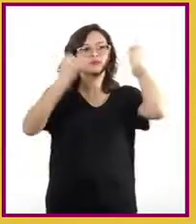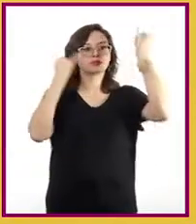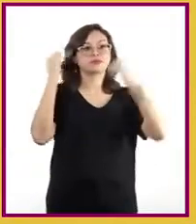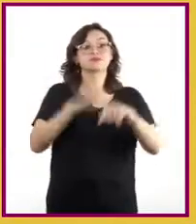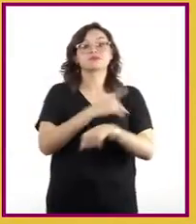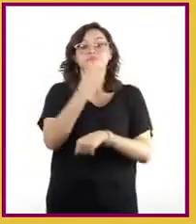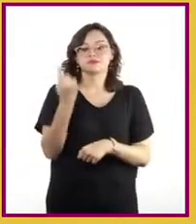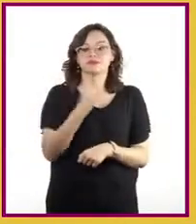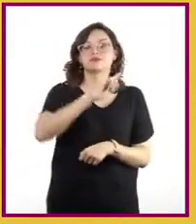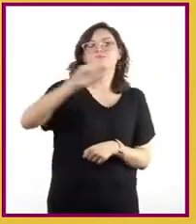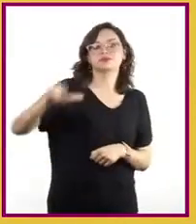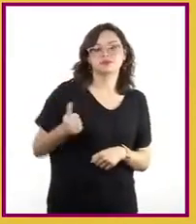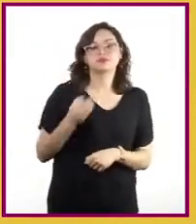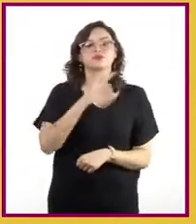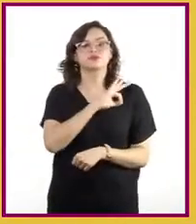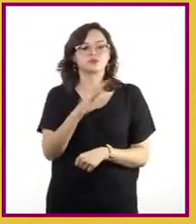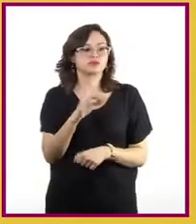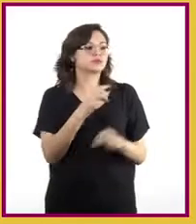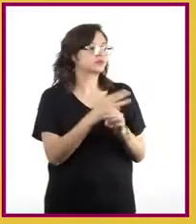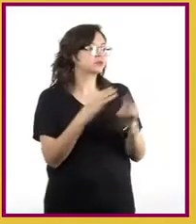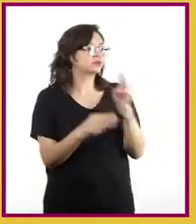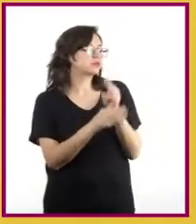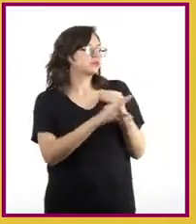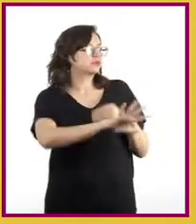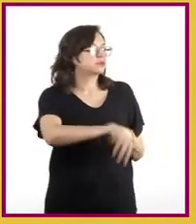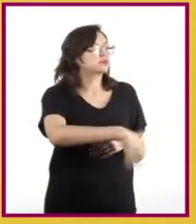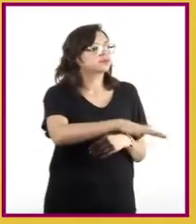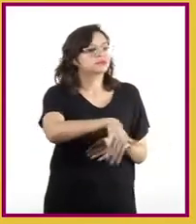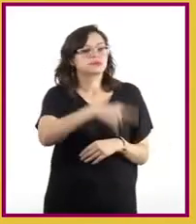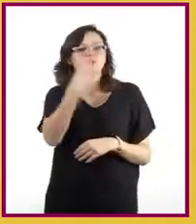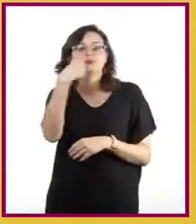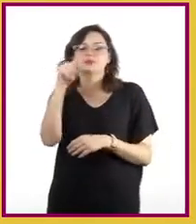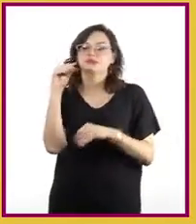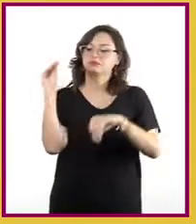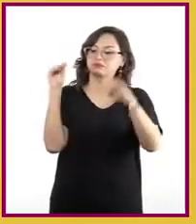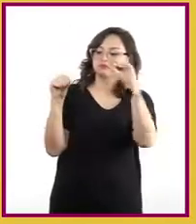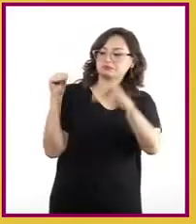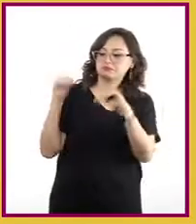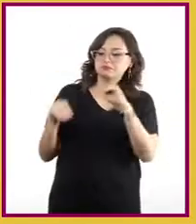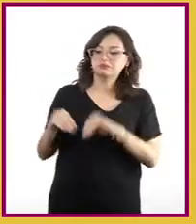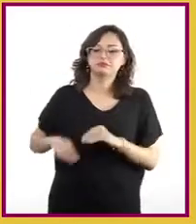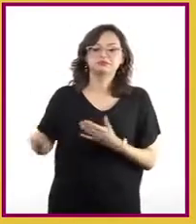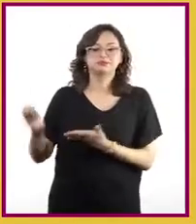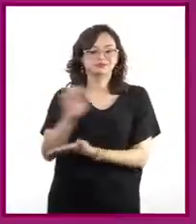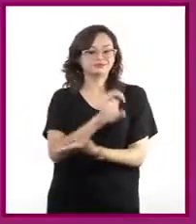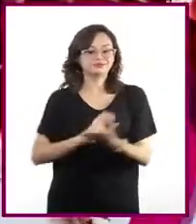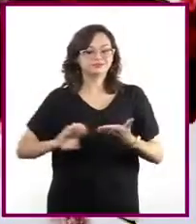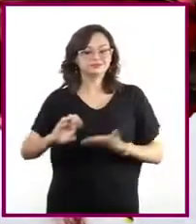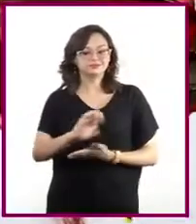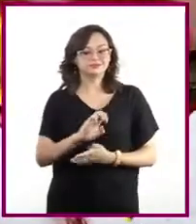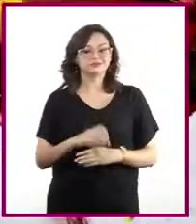a partir de ellas podrán buscar los elementos que utilizarán para realizar su escenografía.